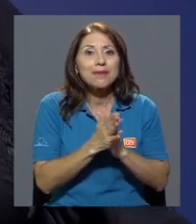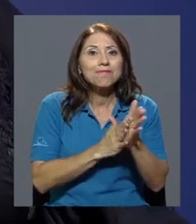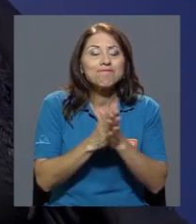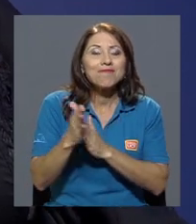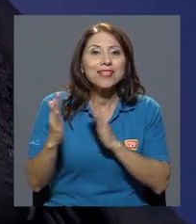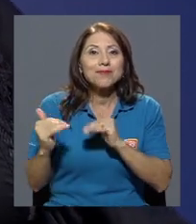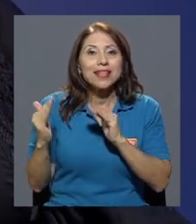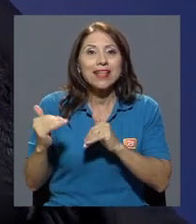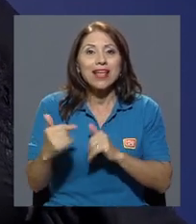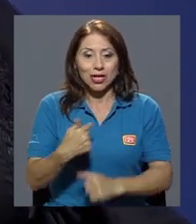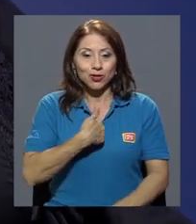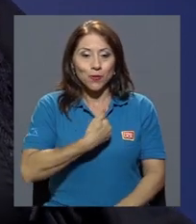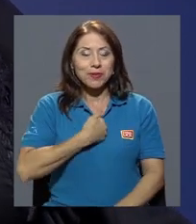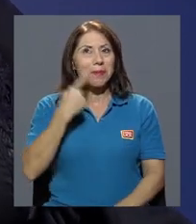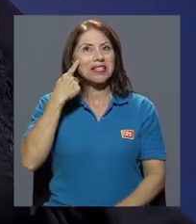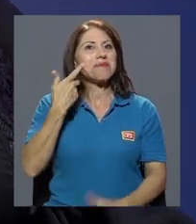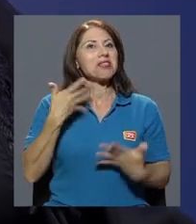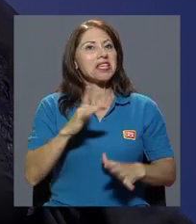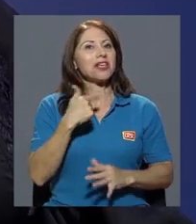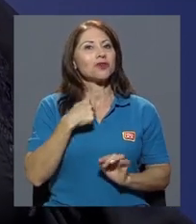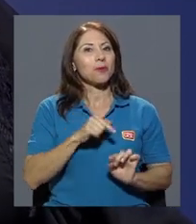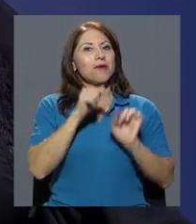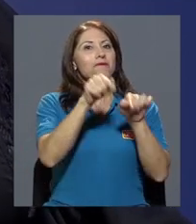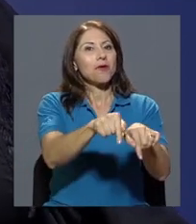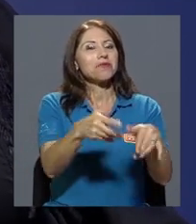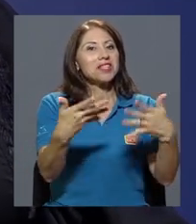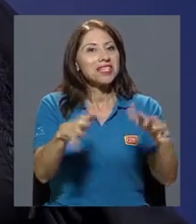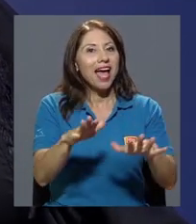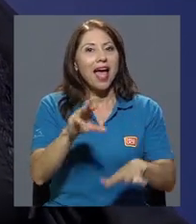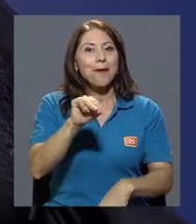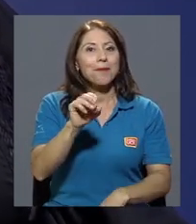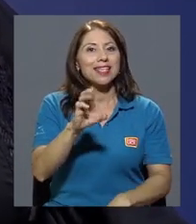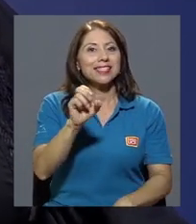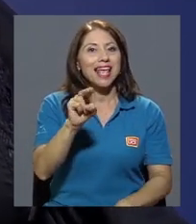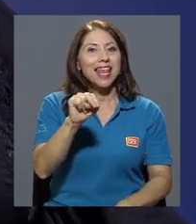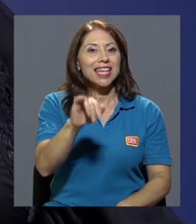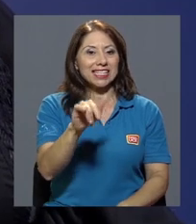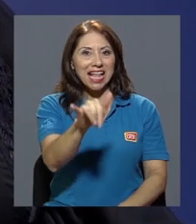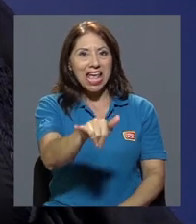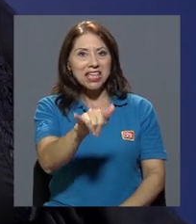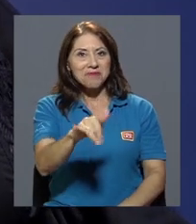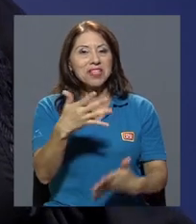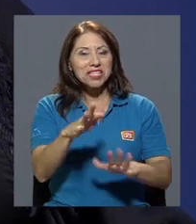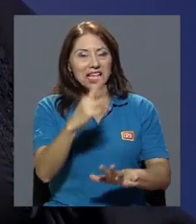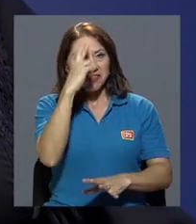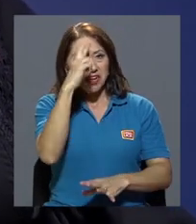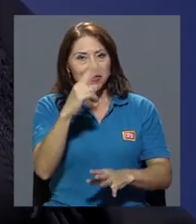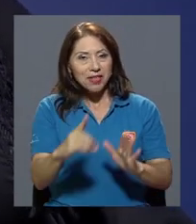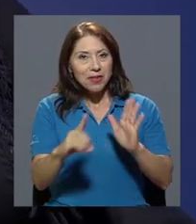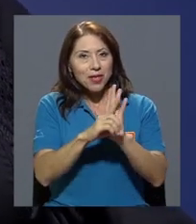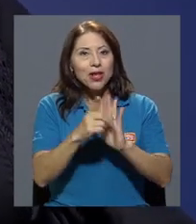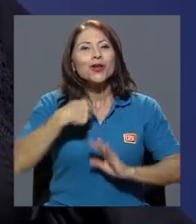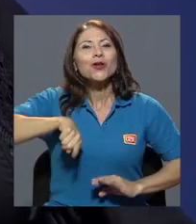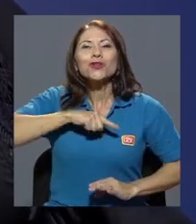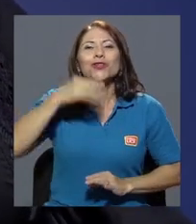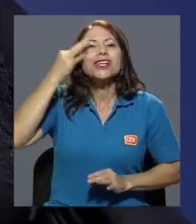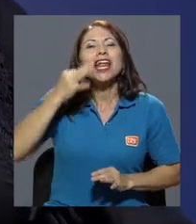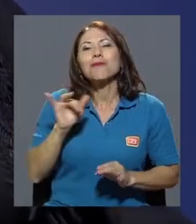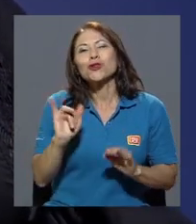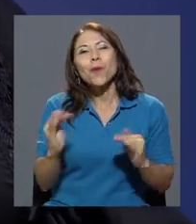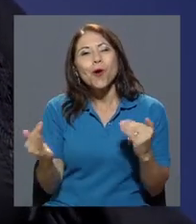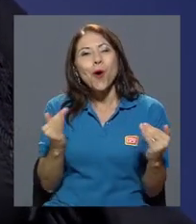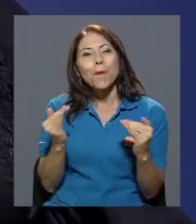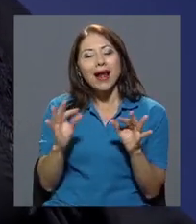Incluso yo, por ejemplo, yo dije, bueno, me regreso, ya está la mecénica ahí, los derechos se van a respetar. O sea, pensamos que era la varita